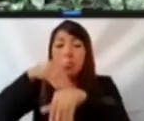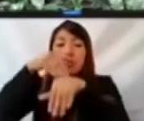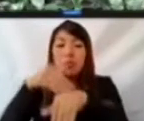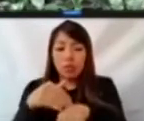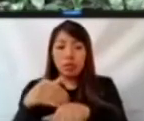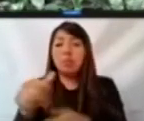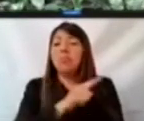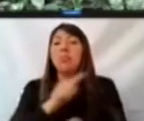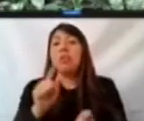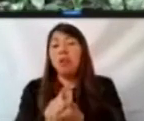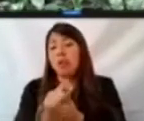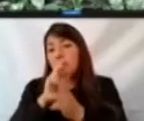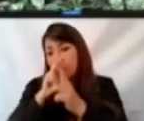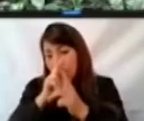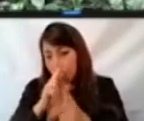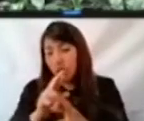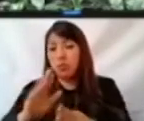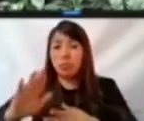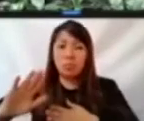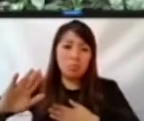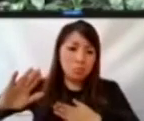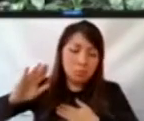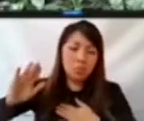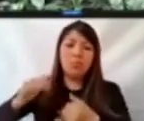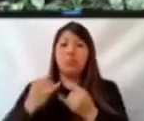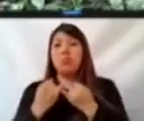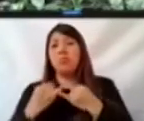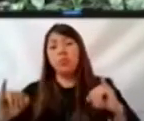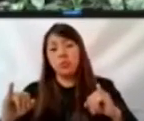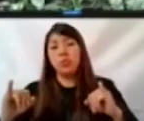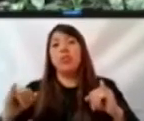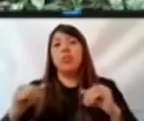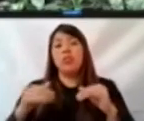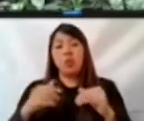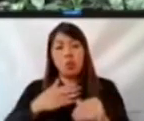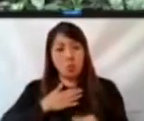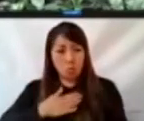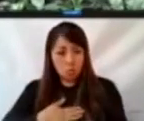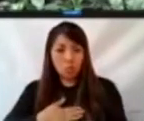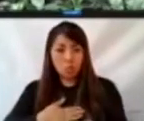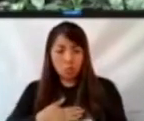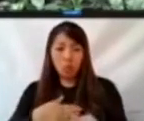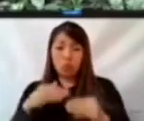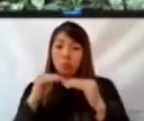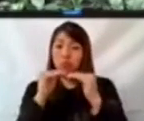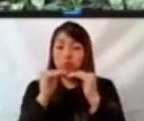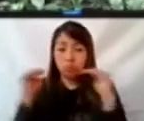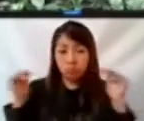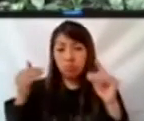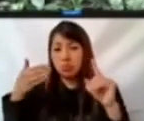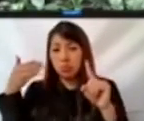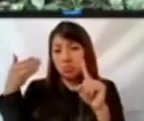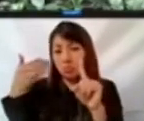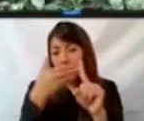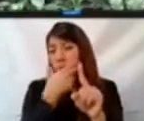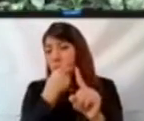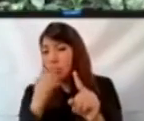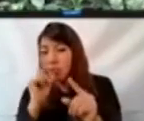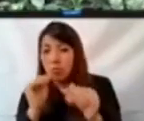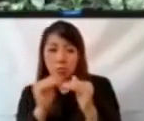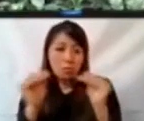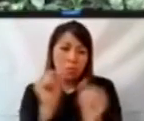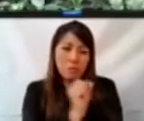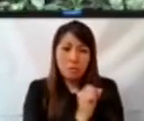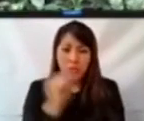legalidad, certeza, autonomía, independencia, imparcialidad, equidad, objetividad, paridad, profesionalismo y